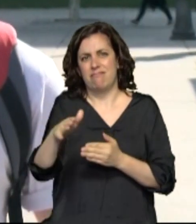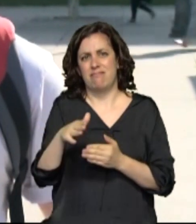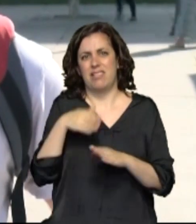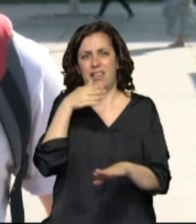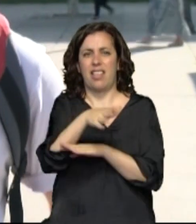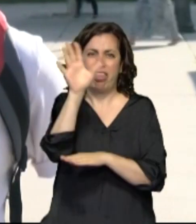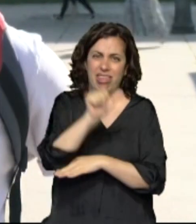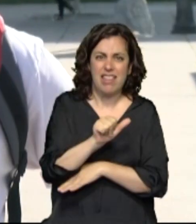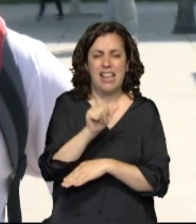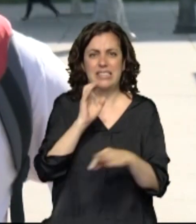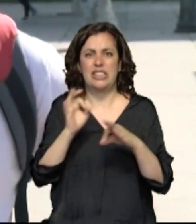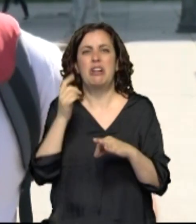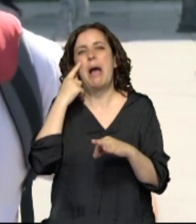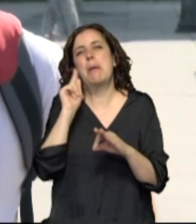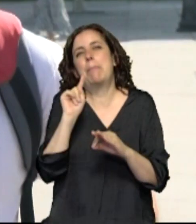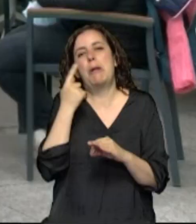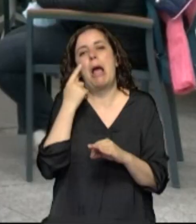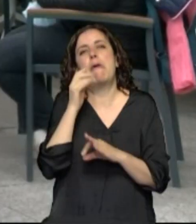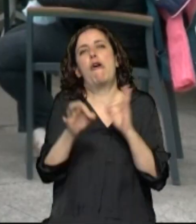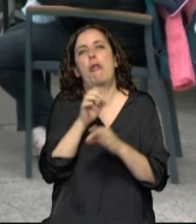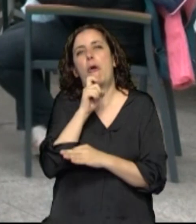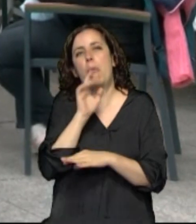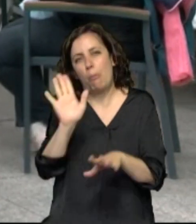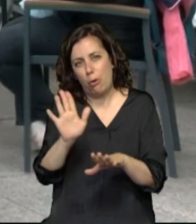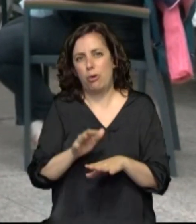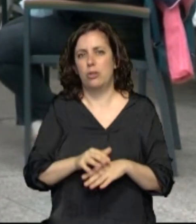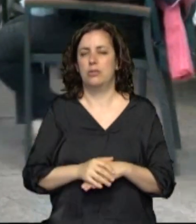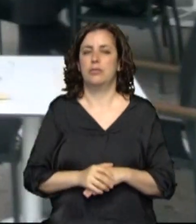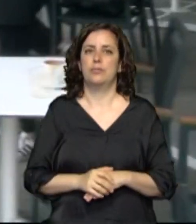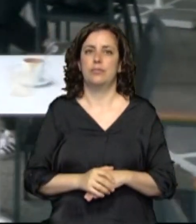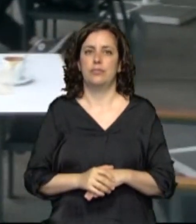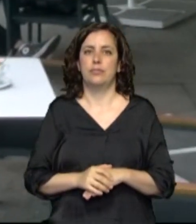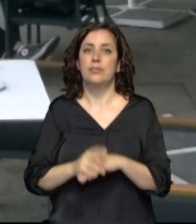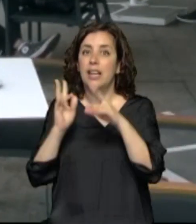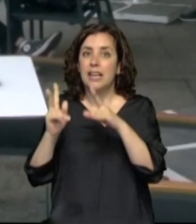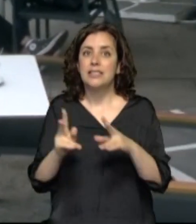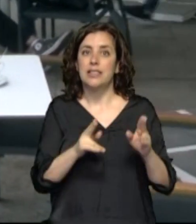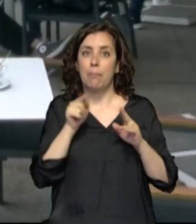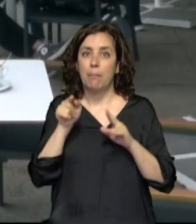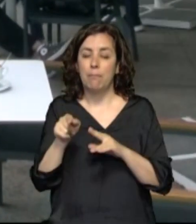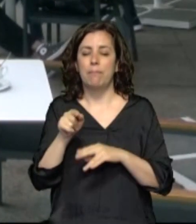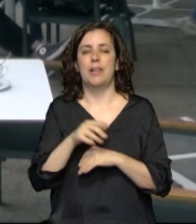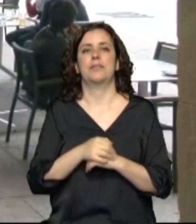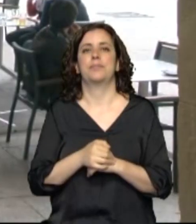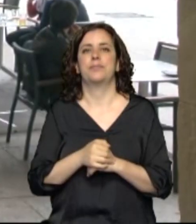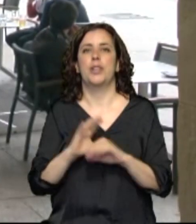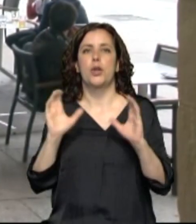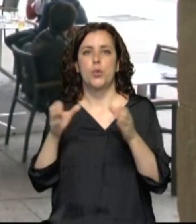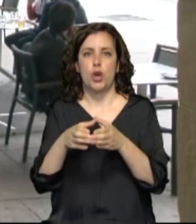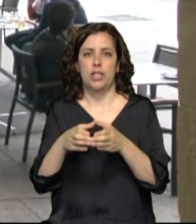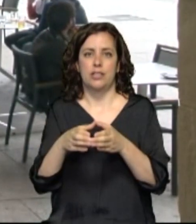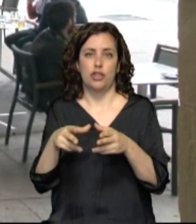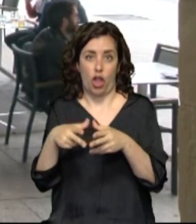más que nada para ver cómo se organiza un poco todo el tema. En esta nueva etapa de la desescalada, las reuniones sociales podrán ser de grupos de hasta 15